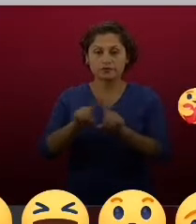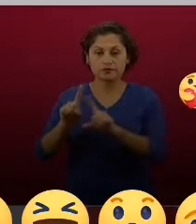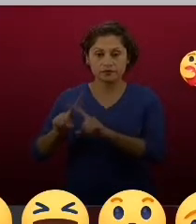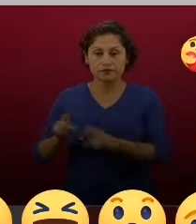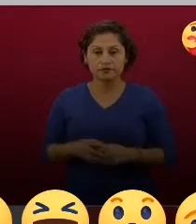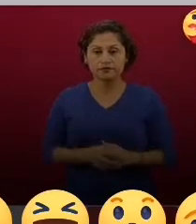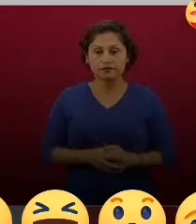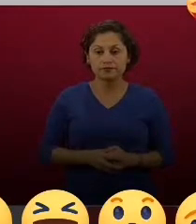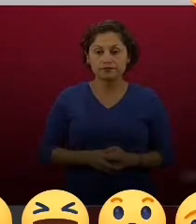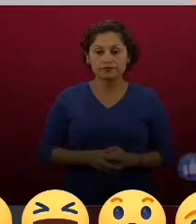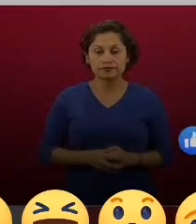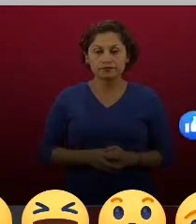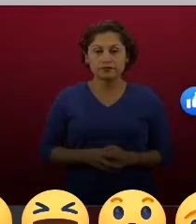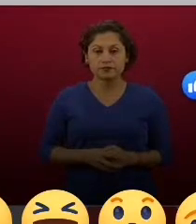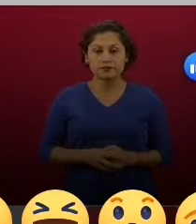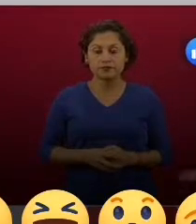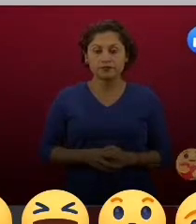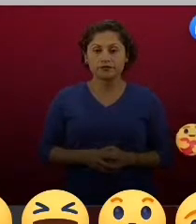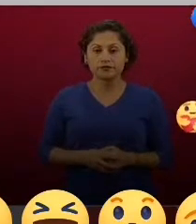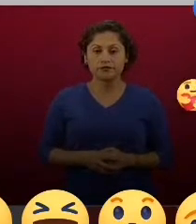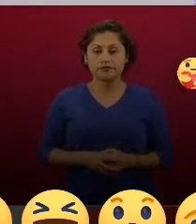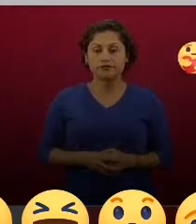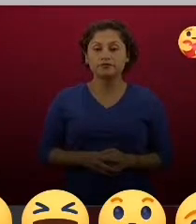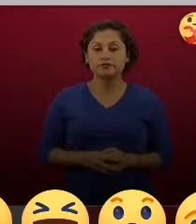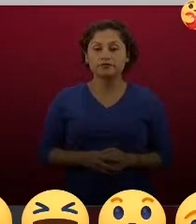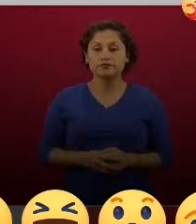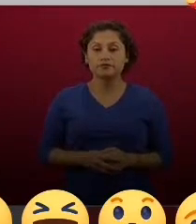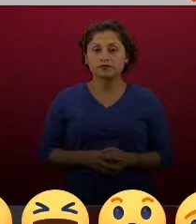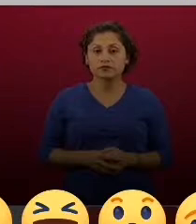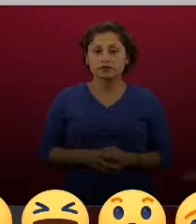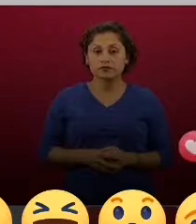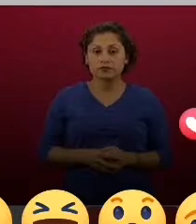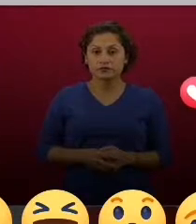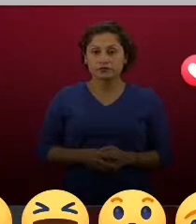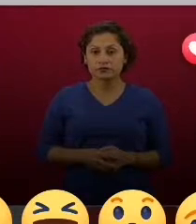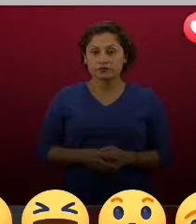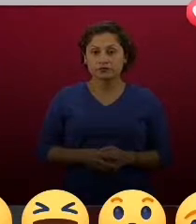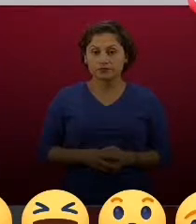sigue. Comunidad Infonavit en YouTube, la que sigue.